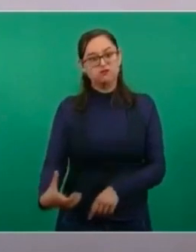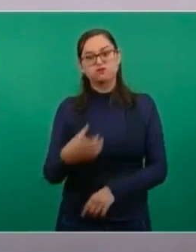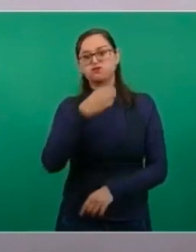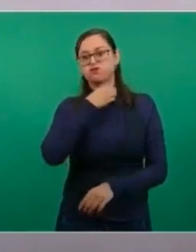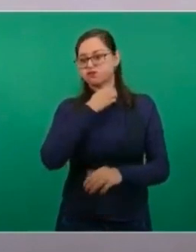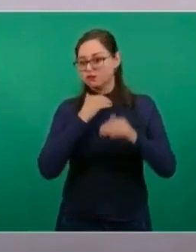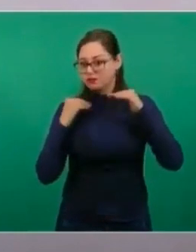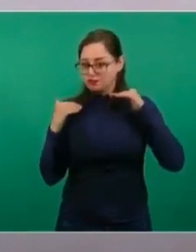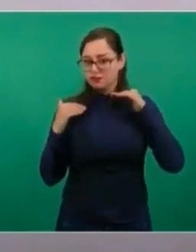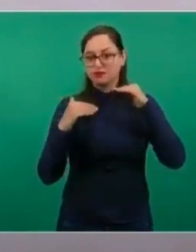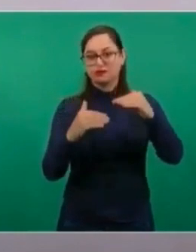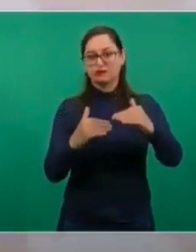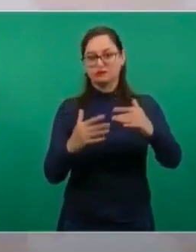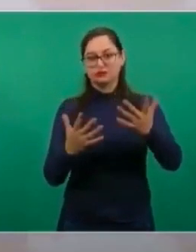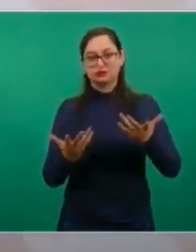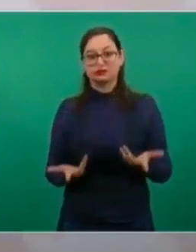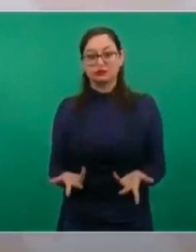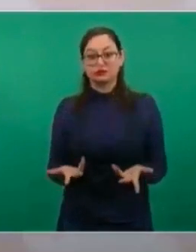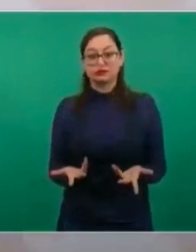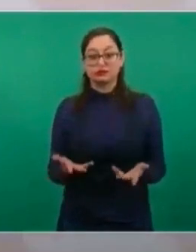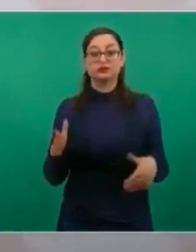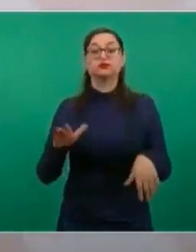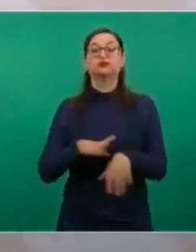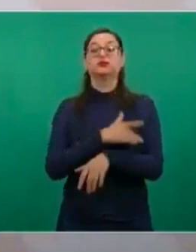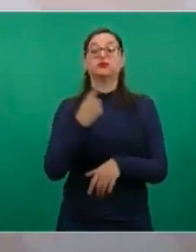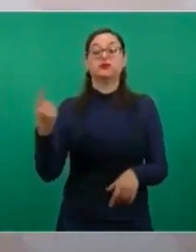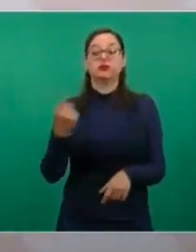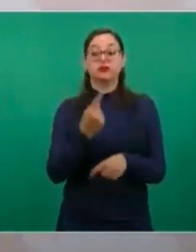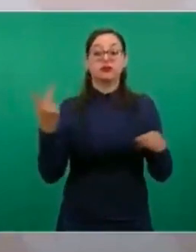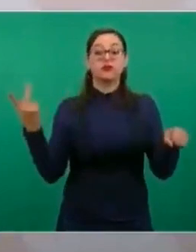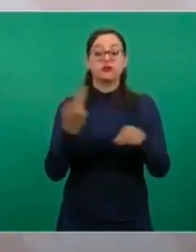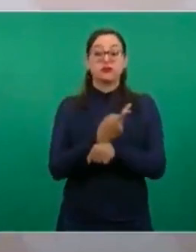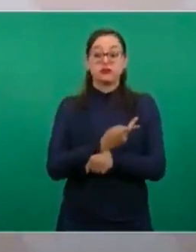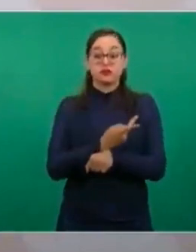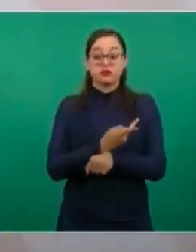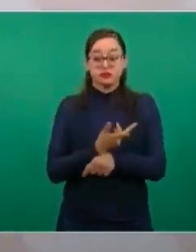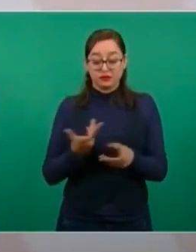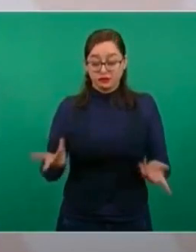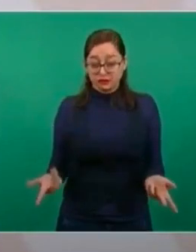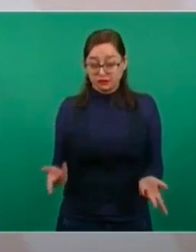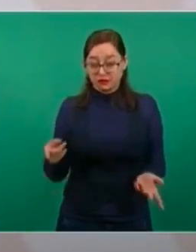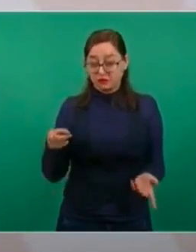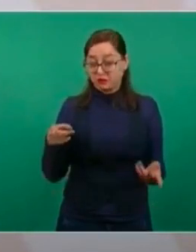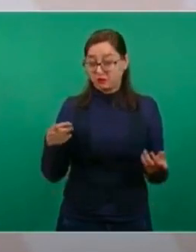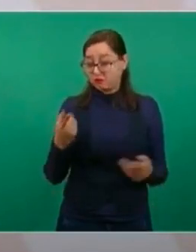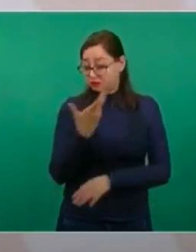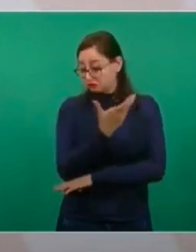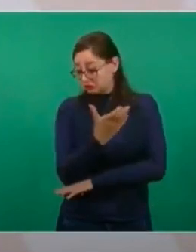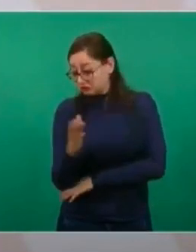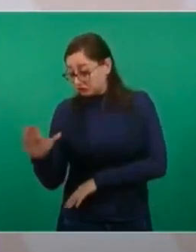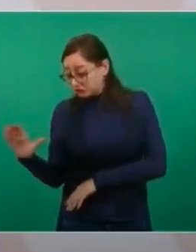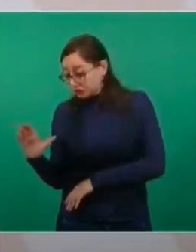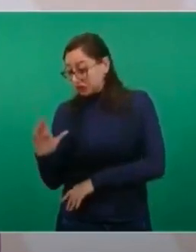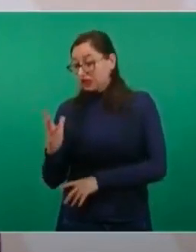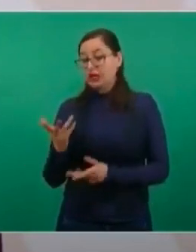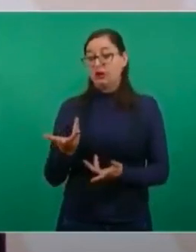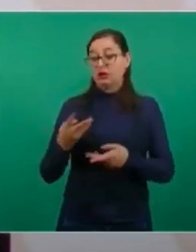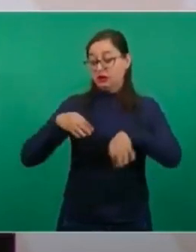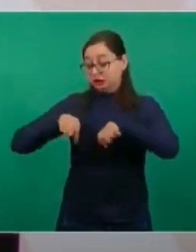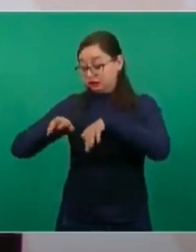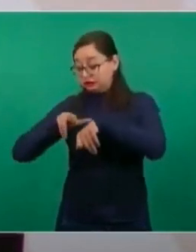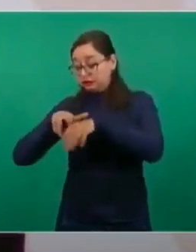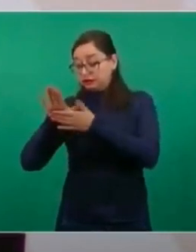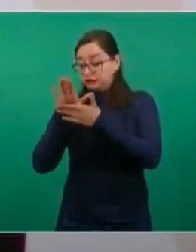porque ¿de dónde paga colegiatura el hijo de campesino, el hijo de un